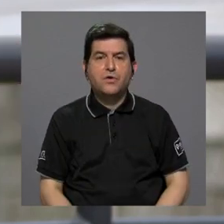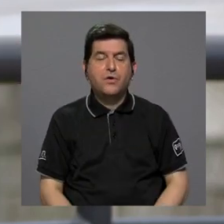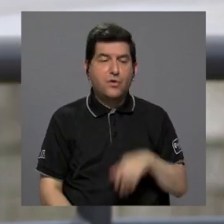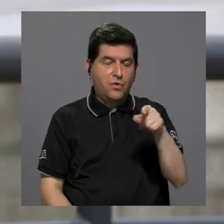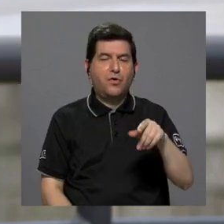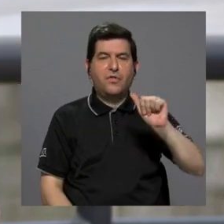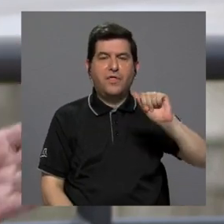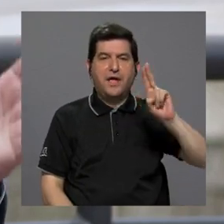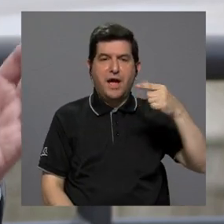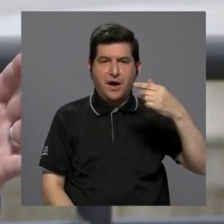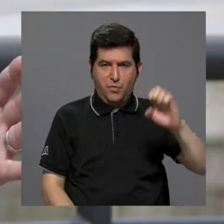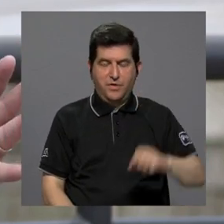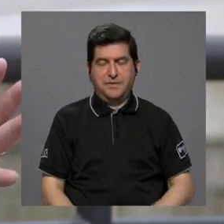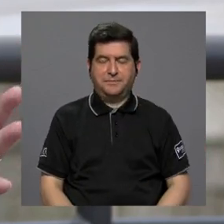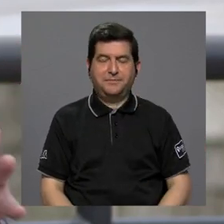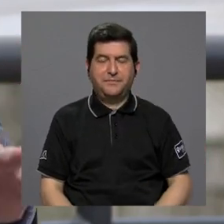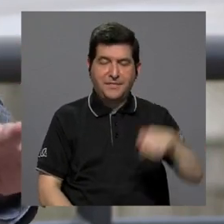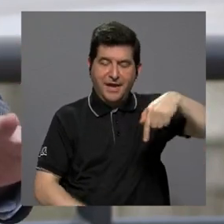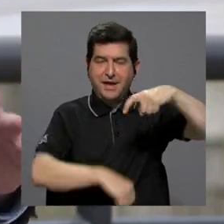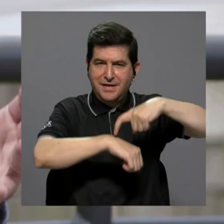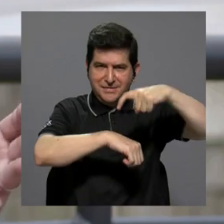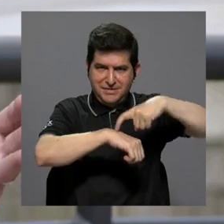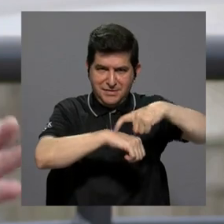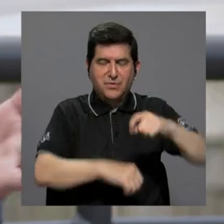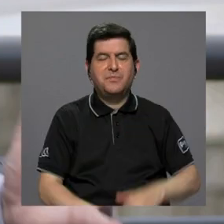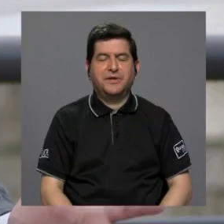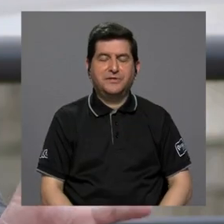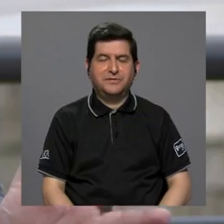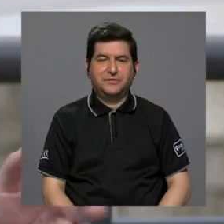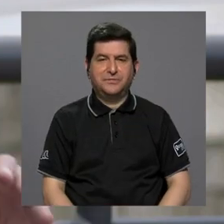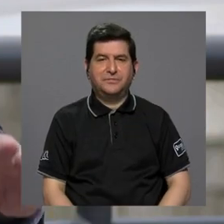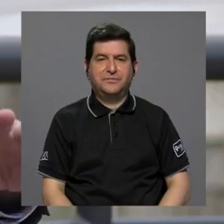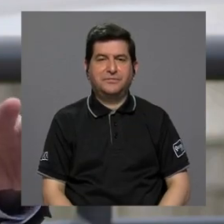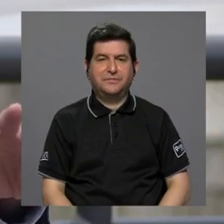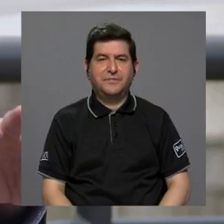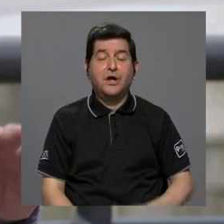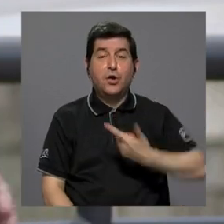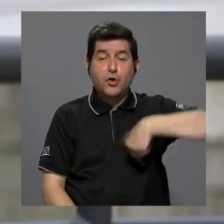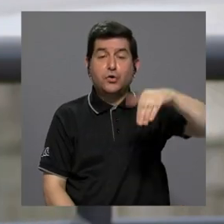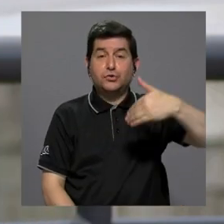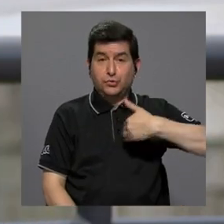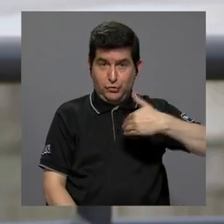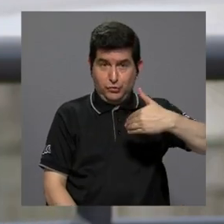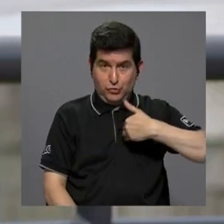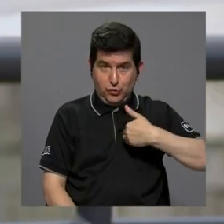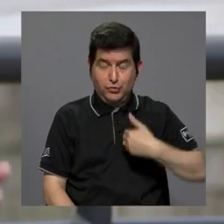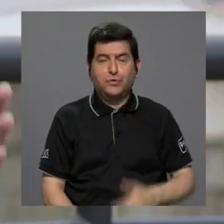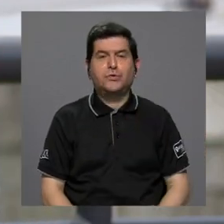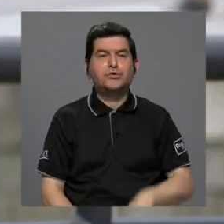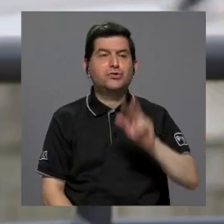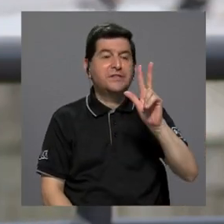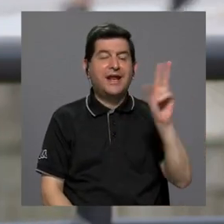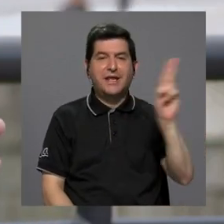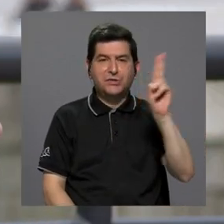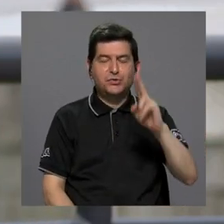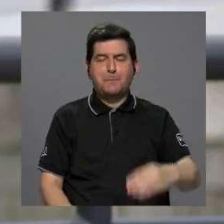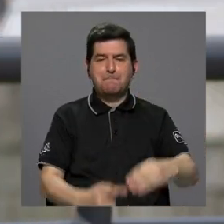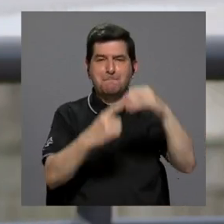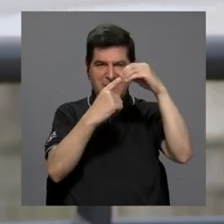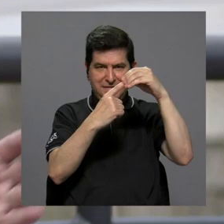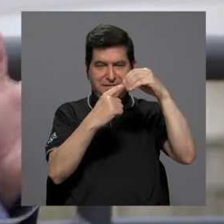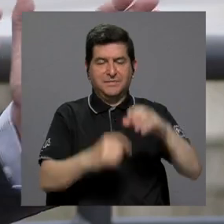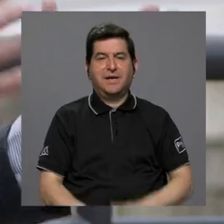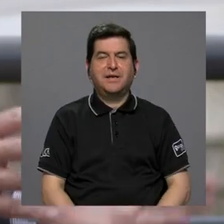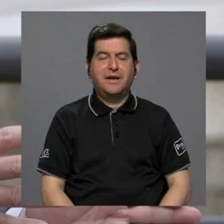la incubadora. En este momento, de la incubadora que se llama AUGE, en este momento tenemos básicamente tres unidades